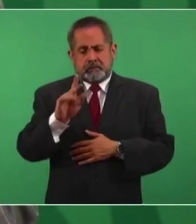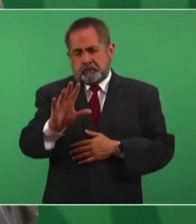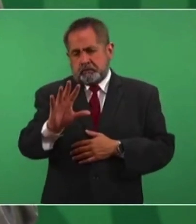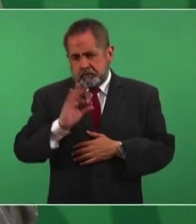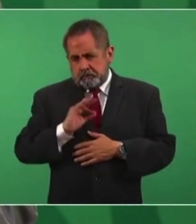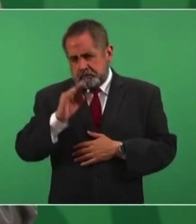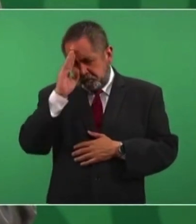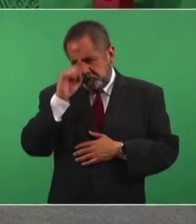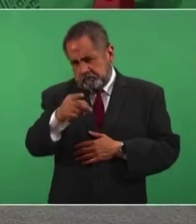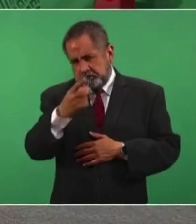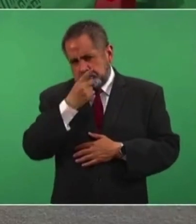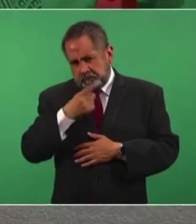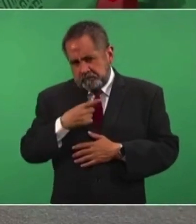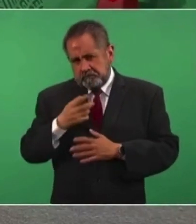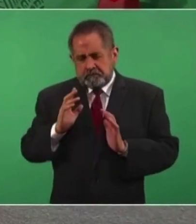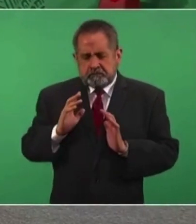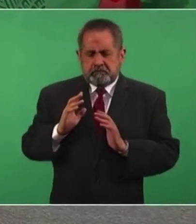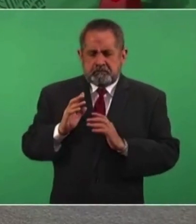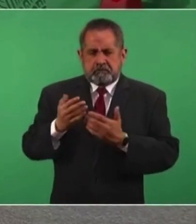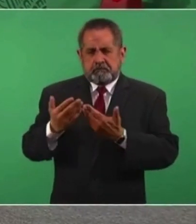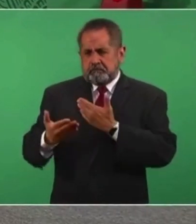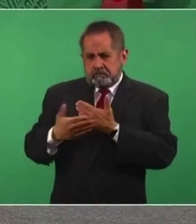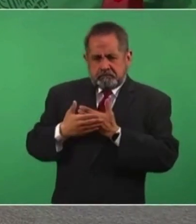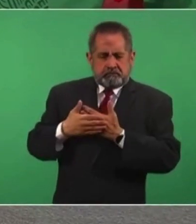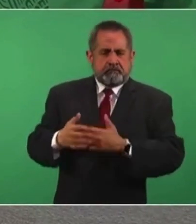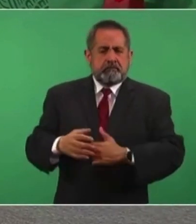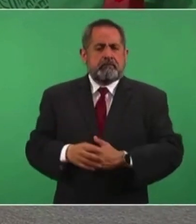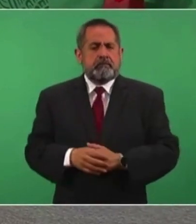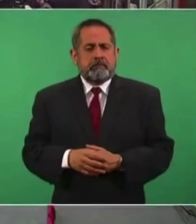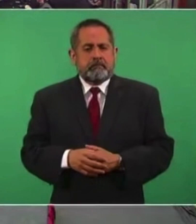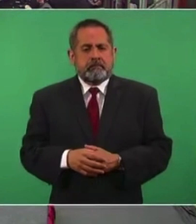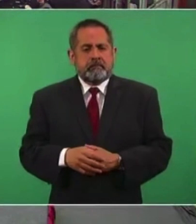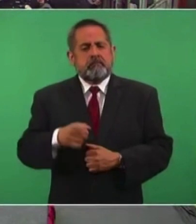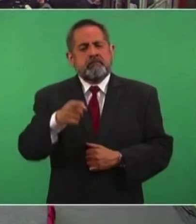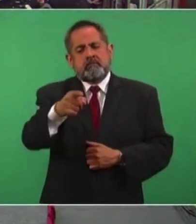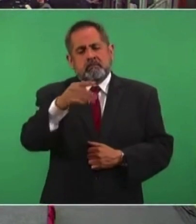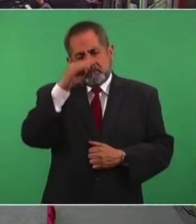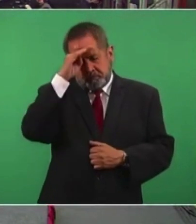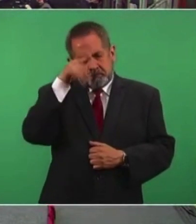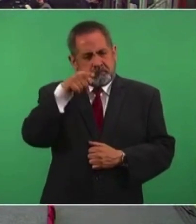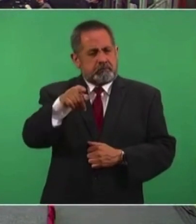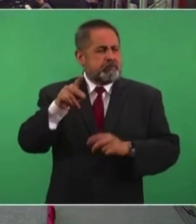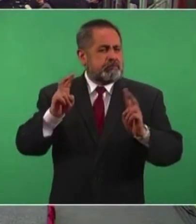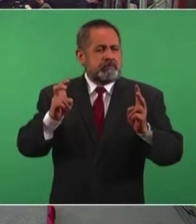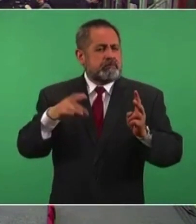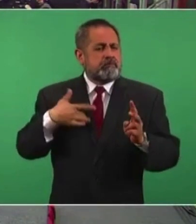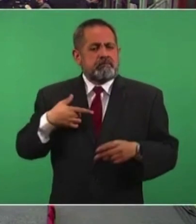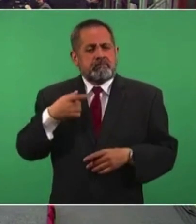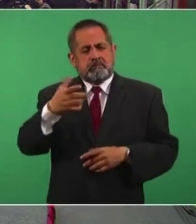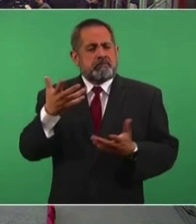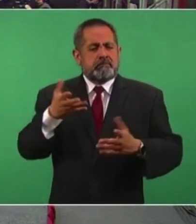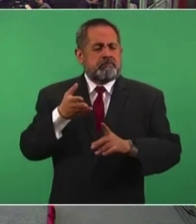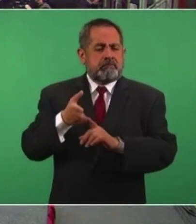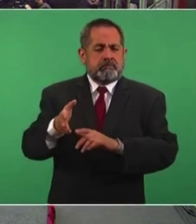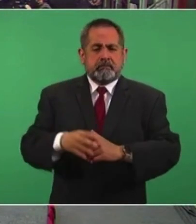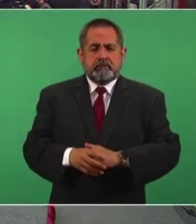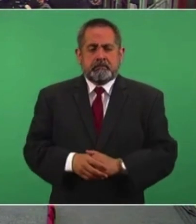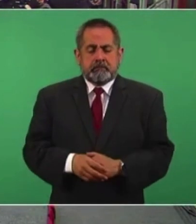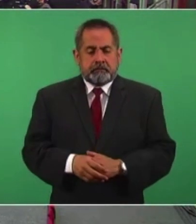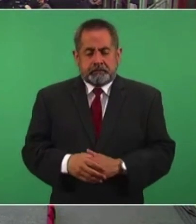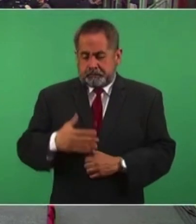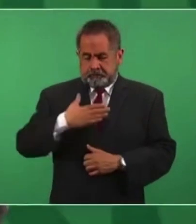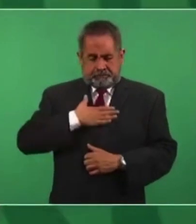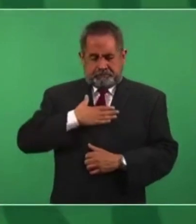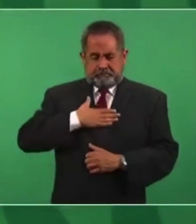en cuenta lo que tú estás planteando. La postura que usted tendría ante el tema, ¿cuál considera que debería ser? Mi